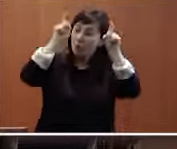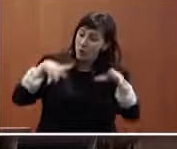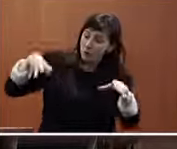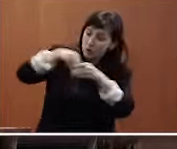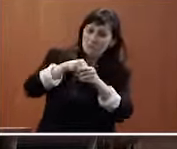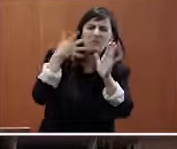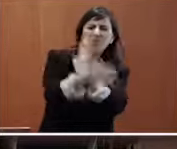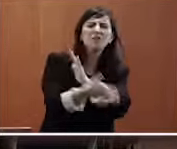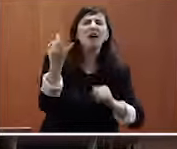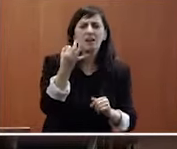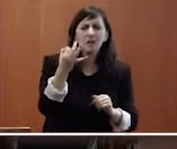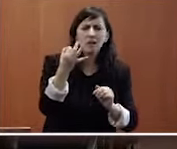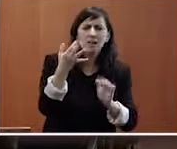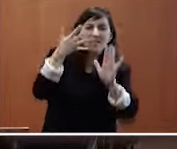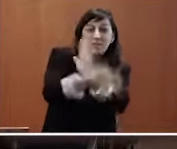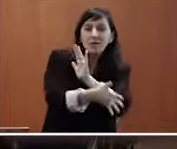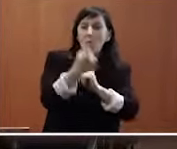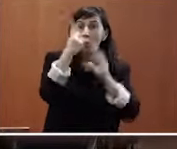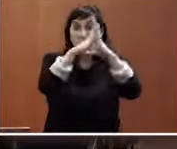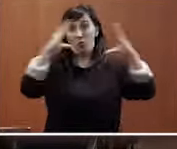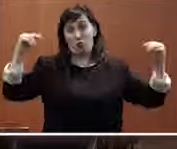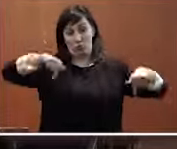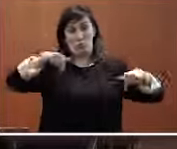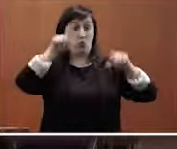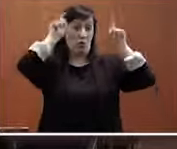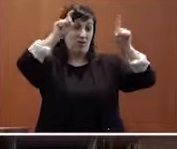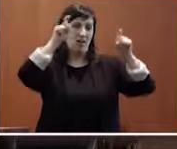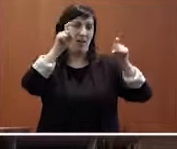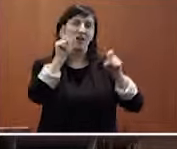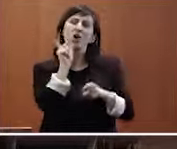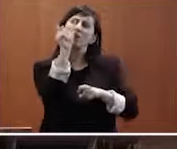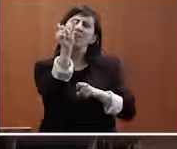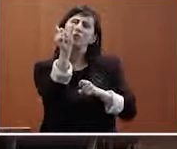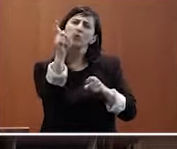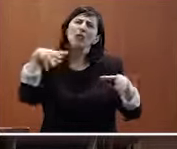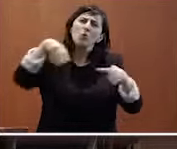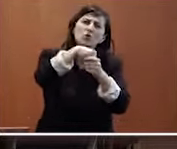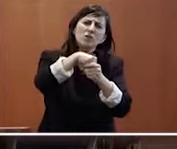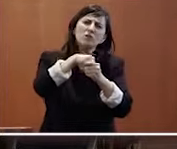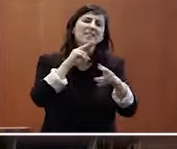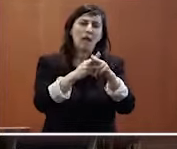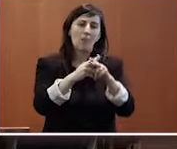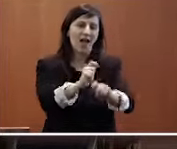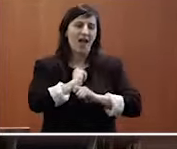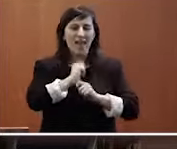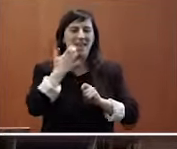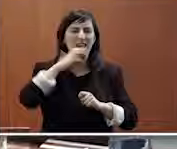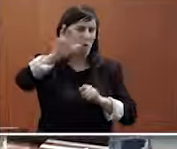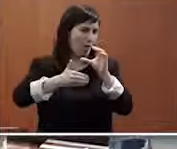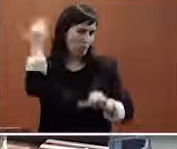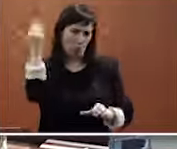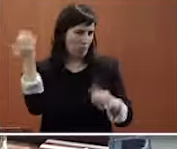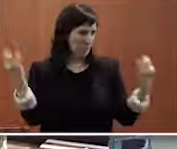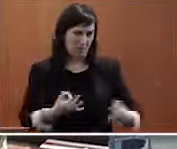inclusiva per se significa, nunha facultad de educación, temos que decilo, significa innovar. E innovación,